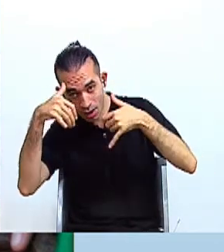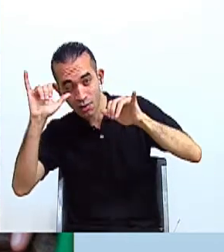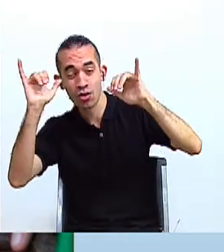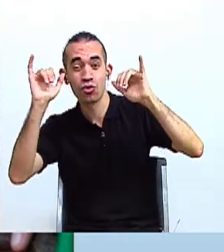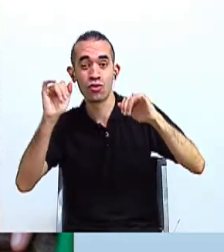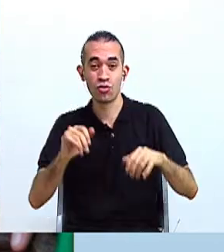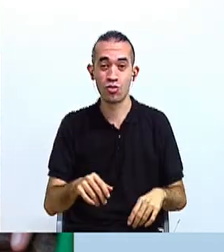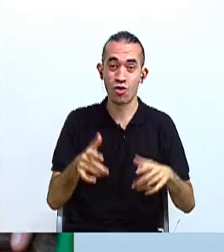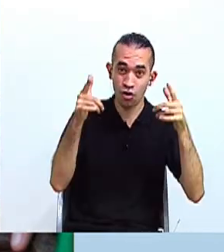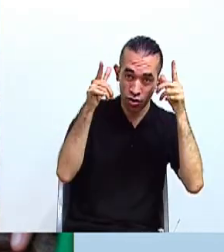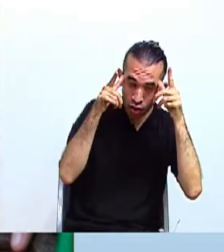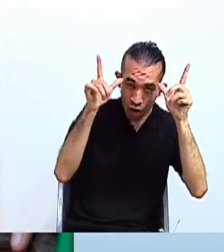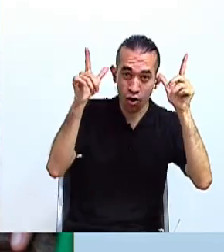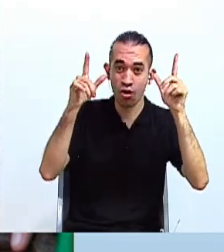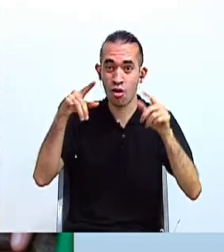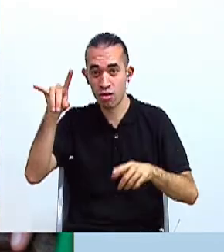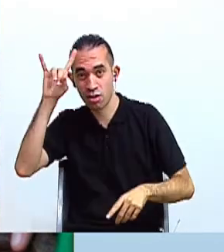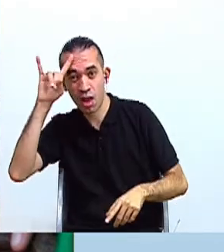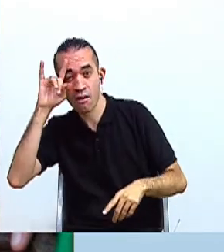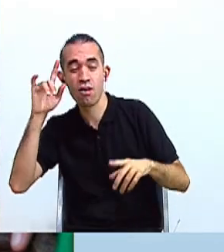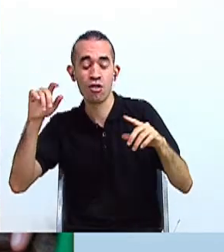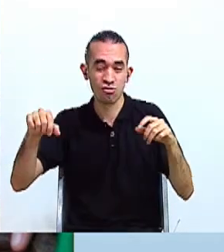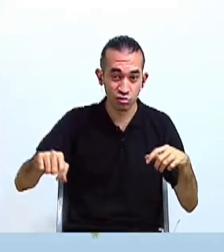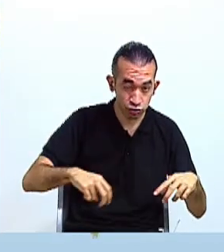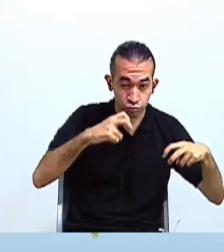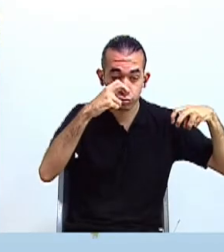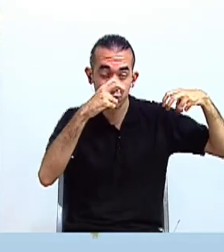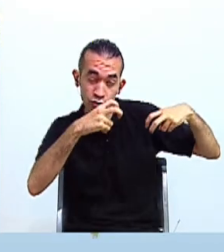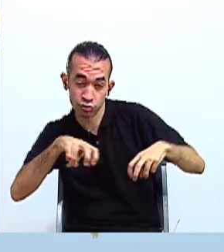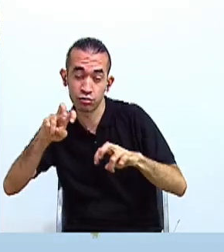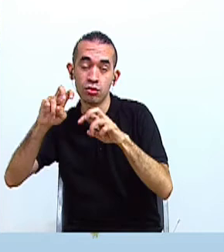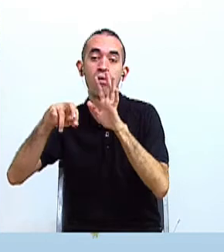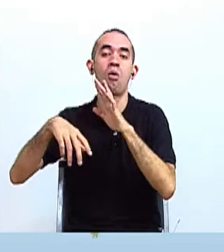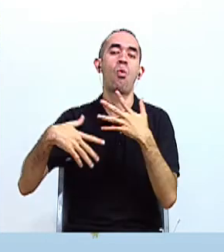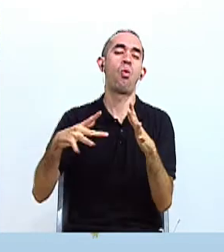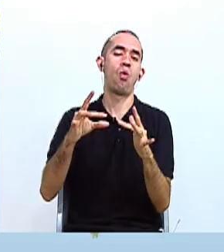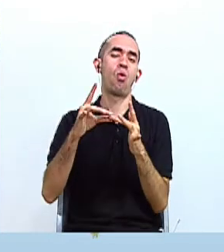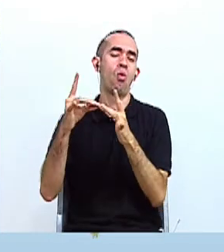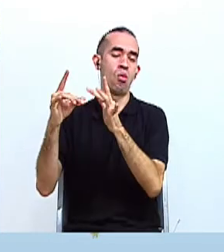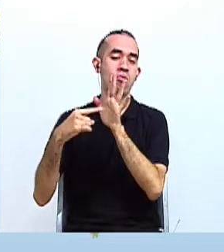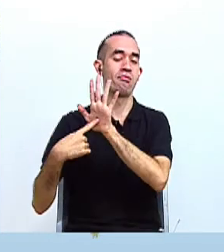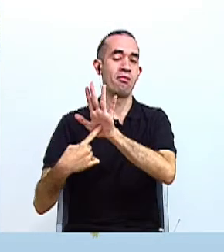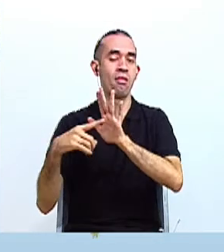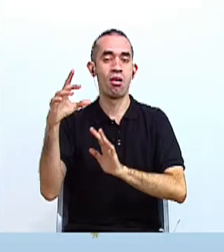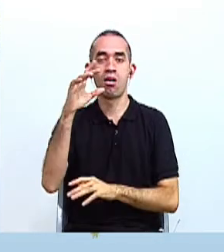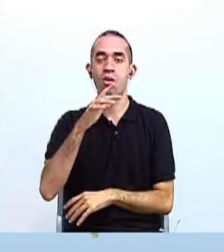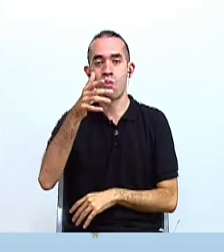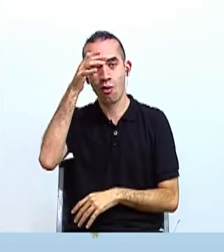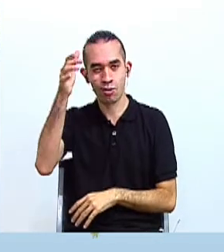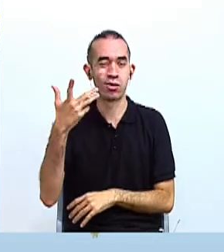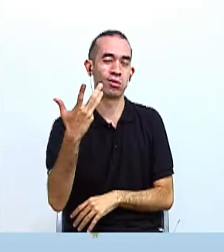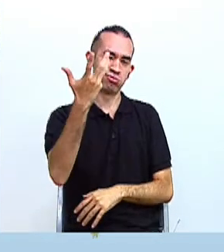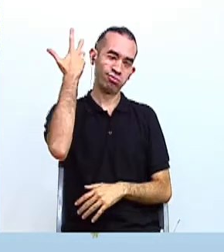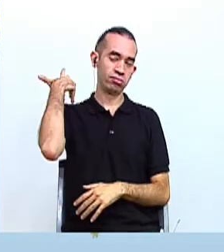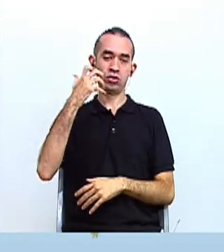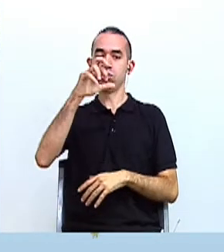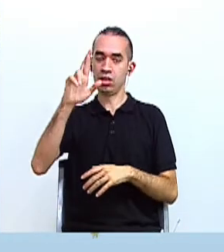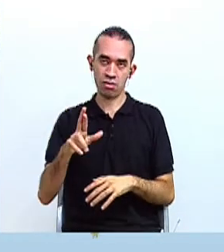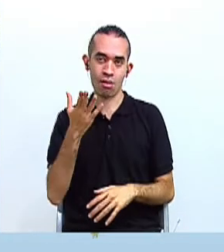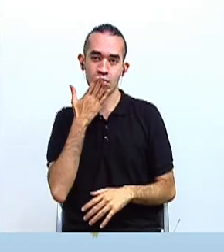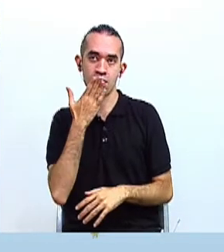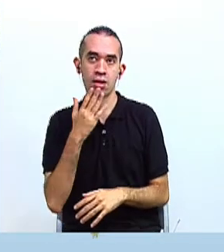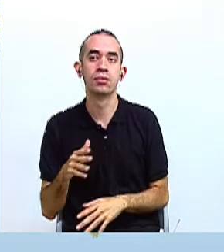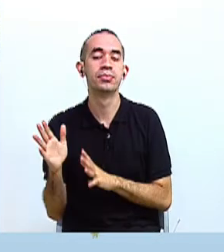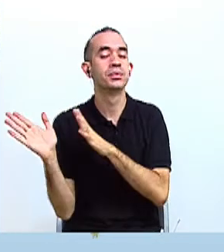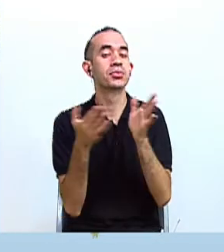representativa de la cultura precolombina costarricense. Otra de las técnicas que ellos elaboraron con